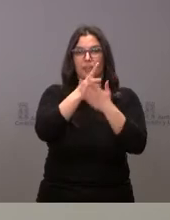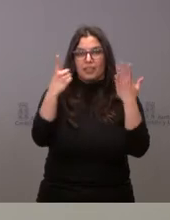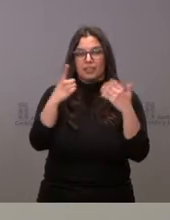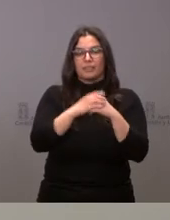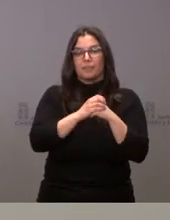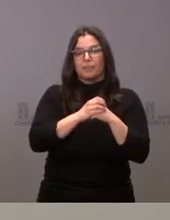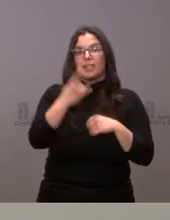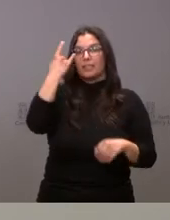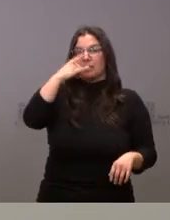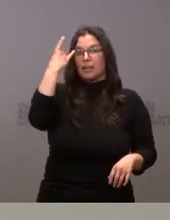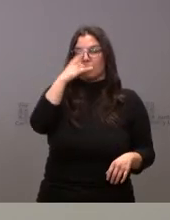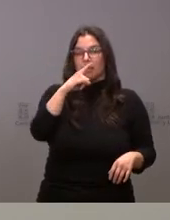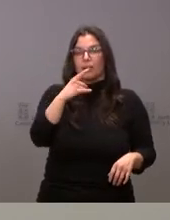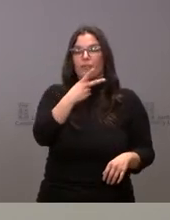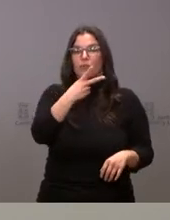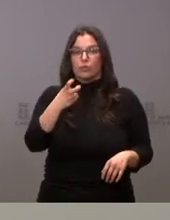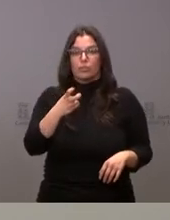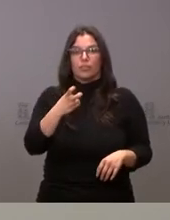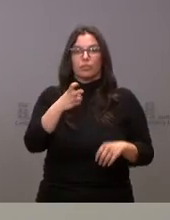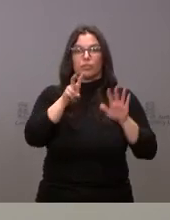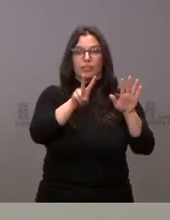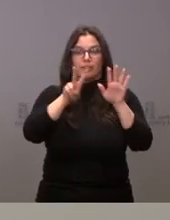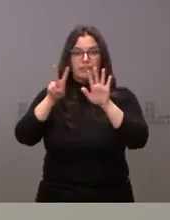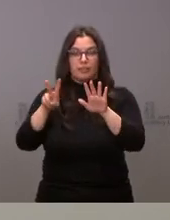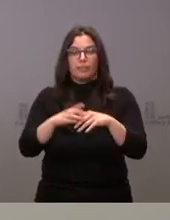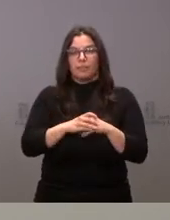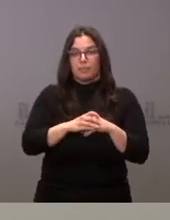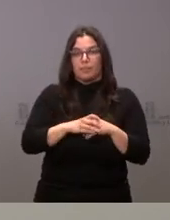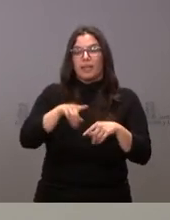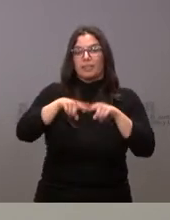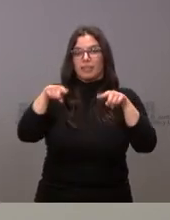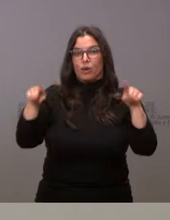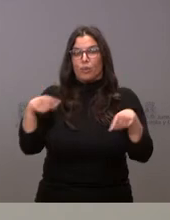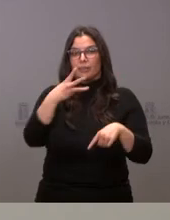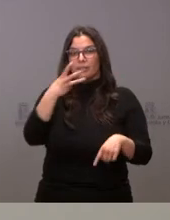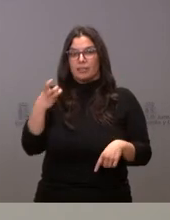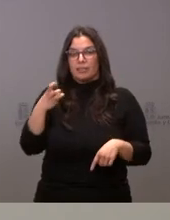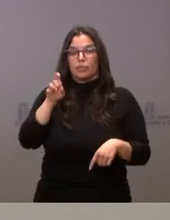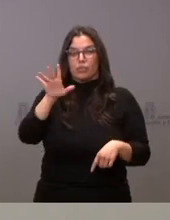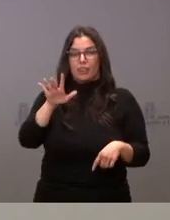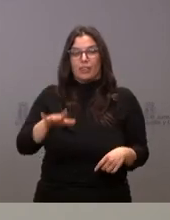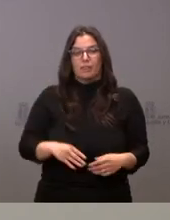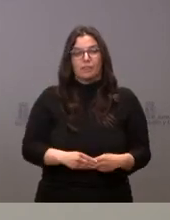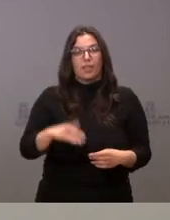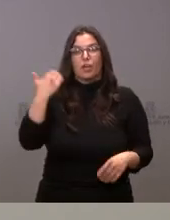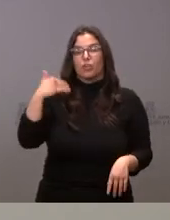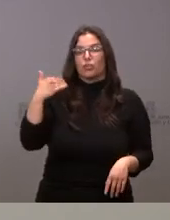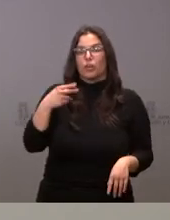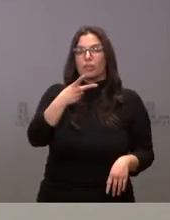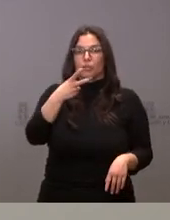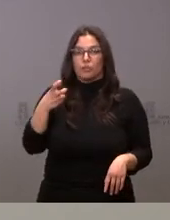Salamanca 277 Segovia 315 Soria